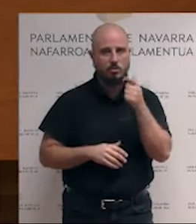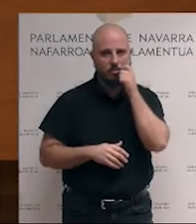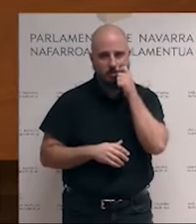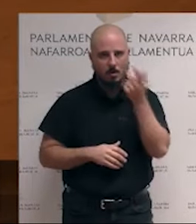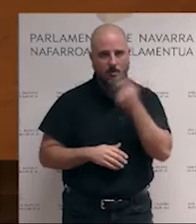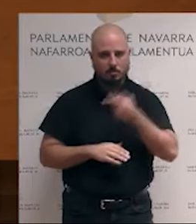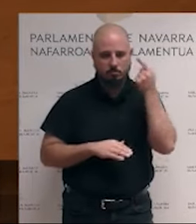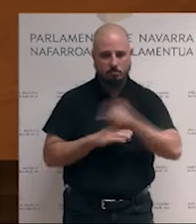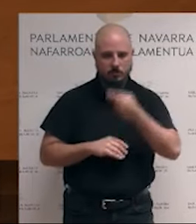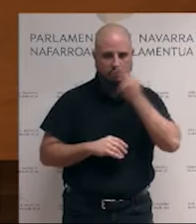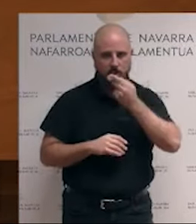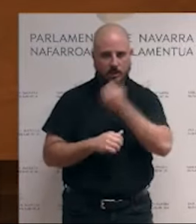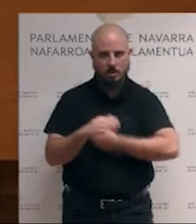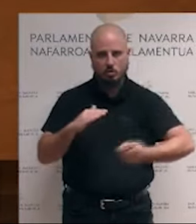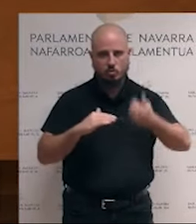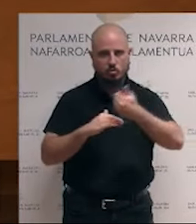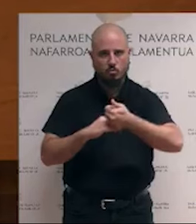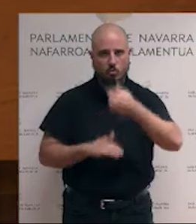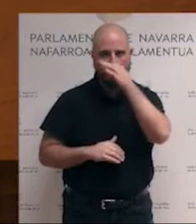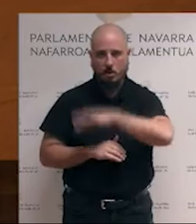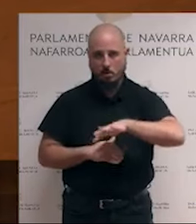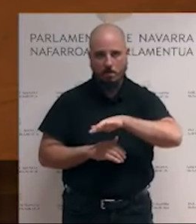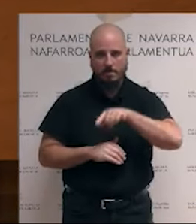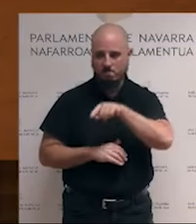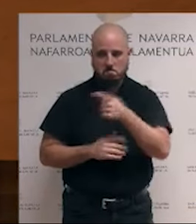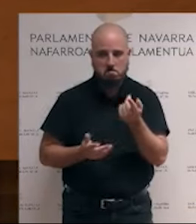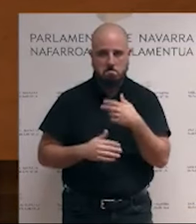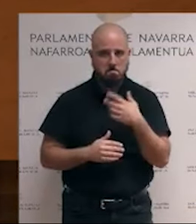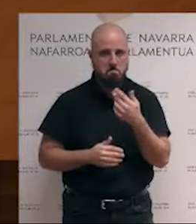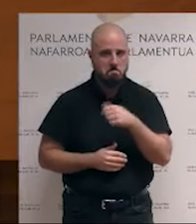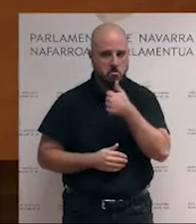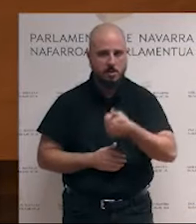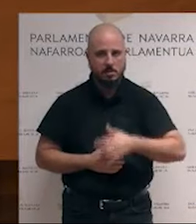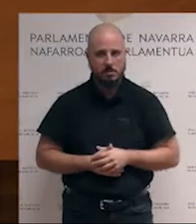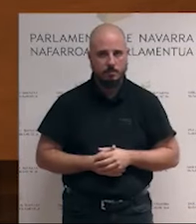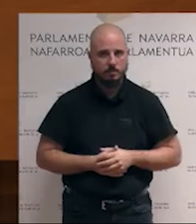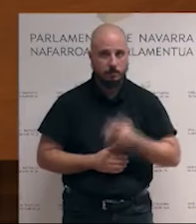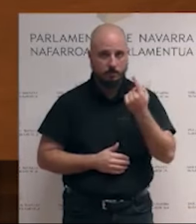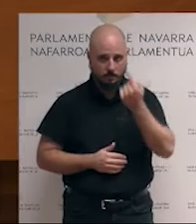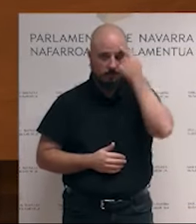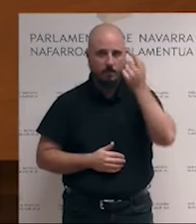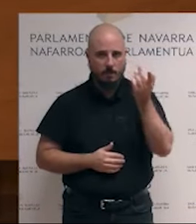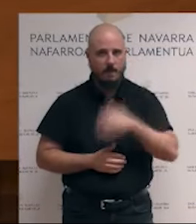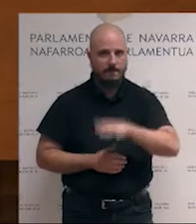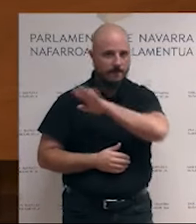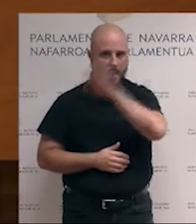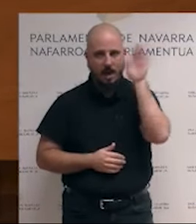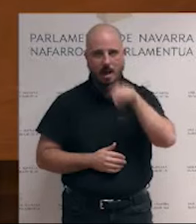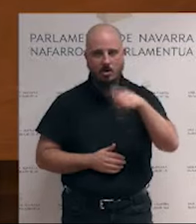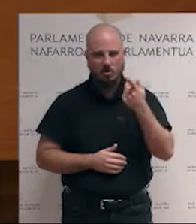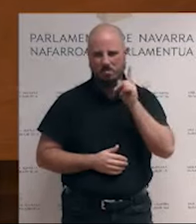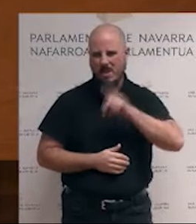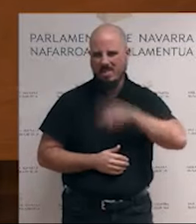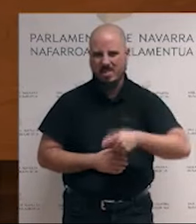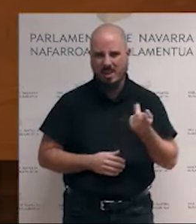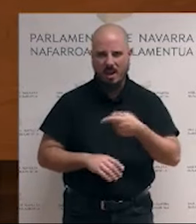superior del menor no tienen cabida. Recuerden, este verano, con aquel bulo ultraderechista y xenófobo